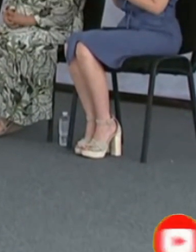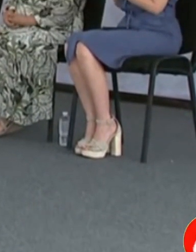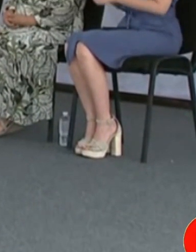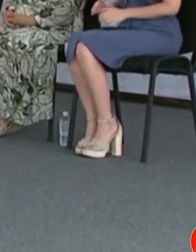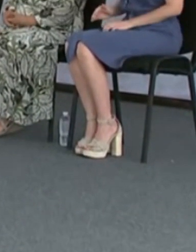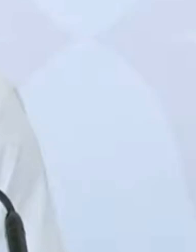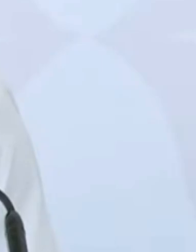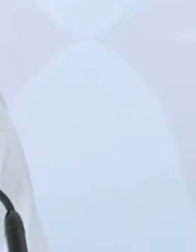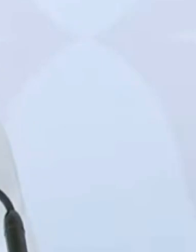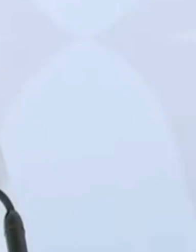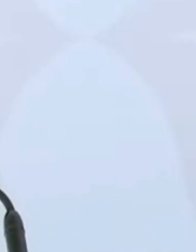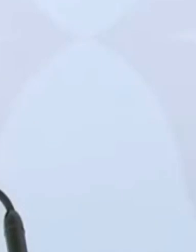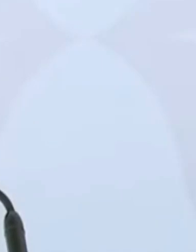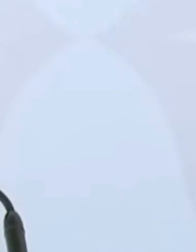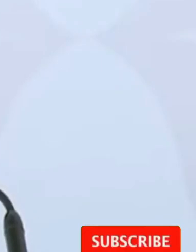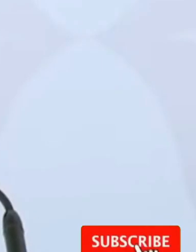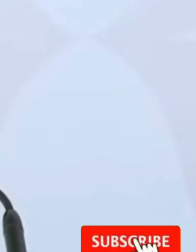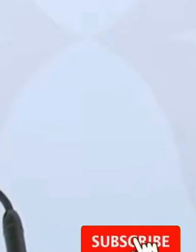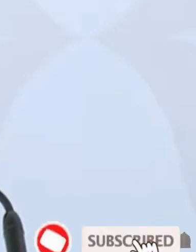Muy buenas tardes.